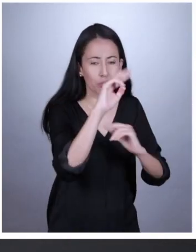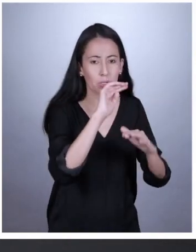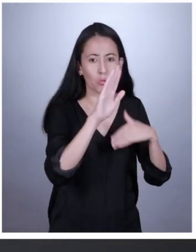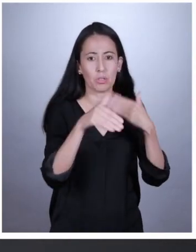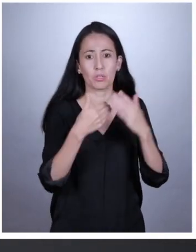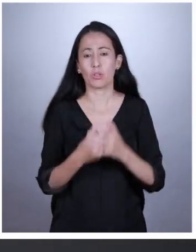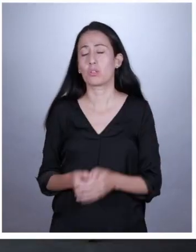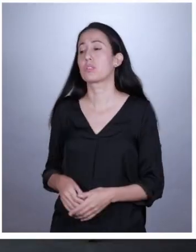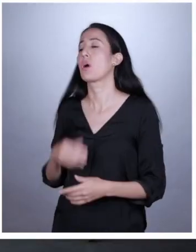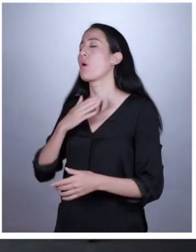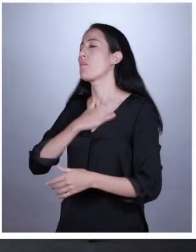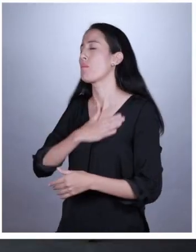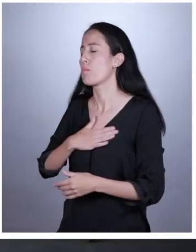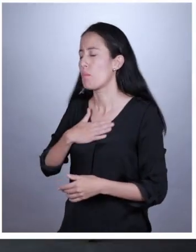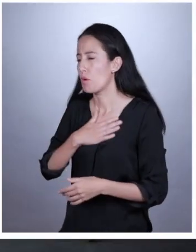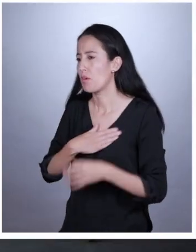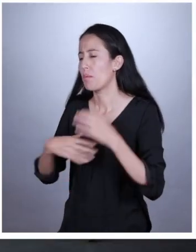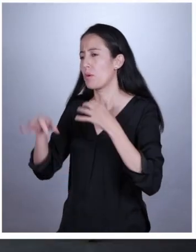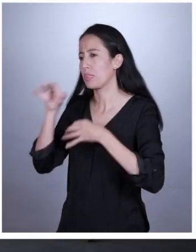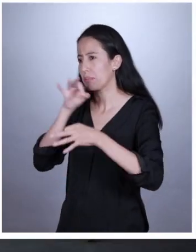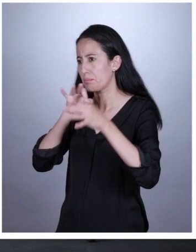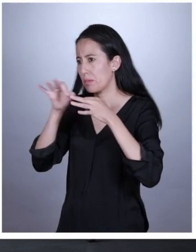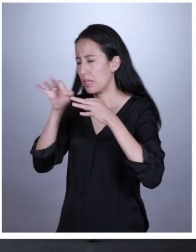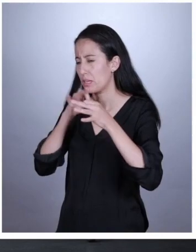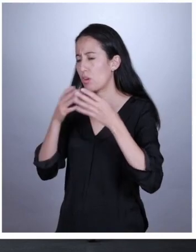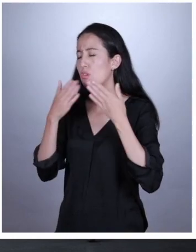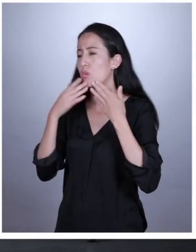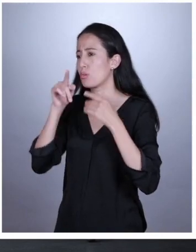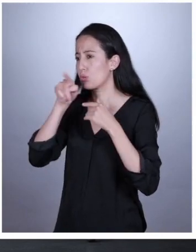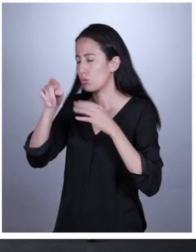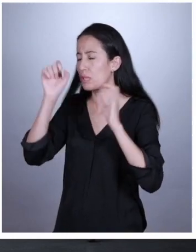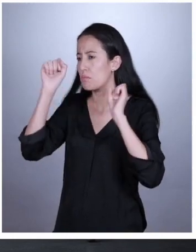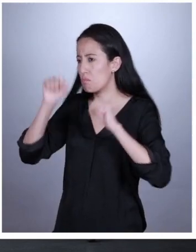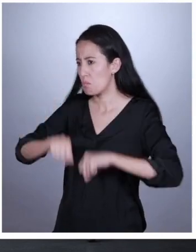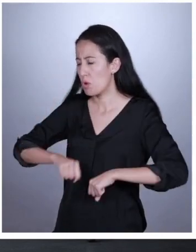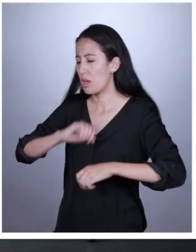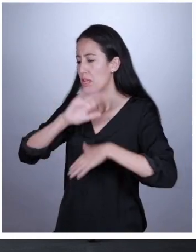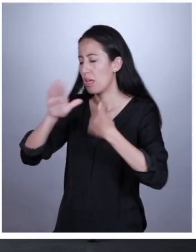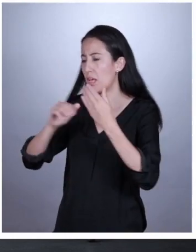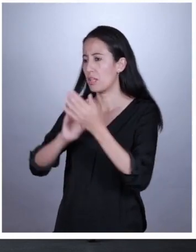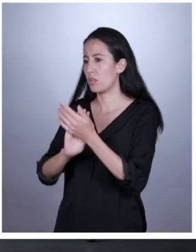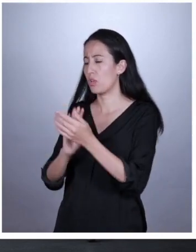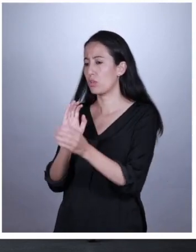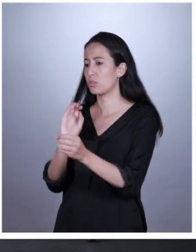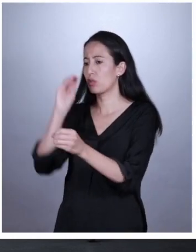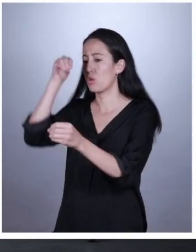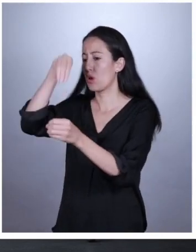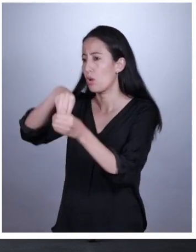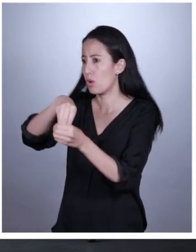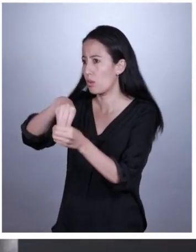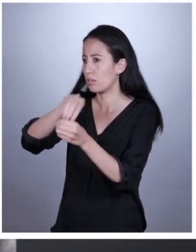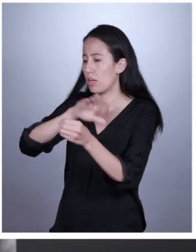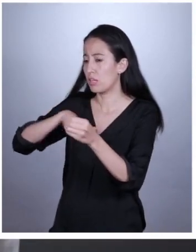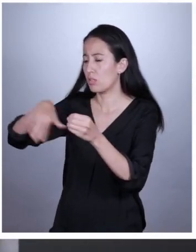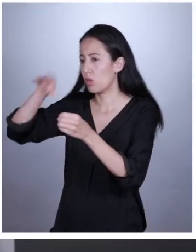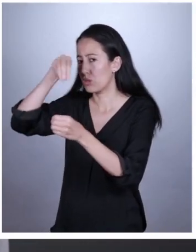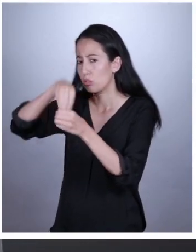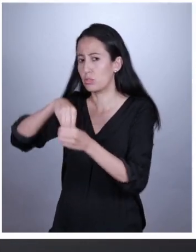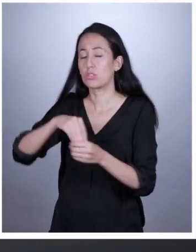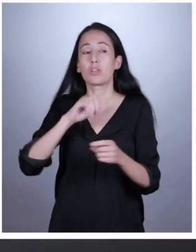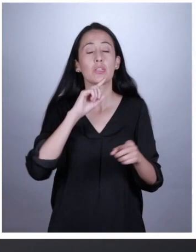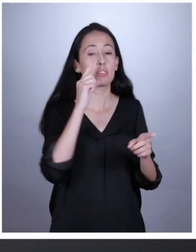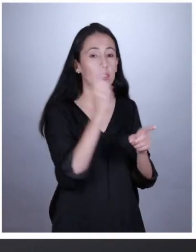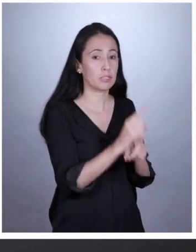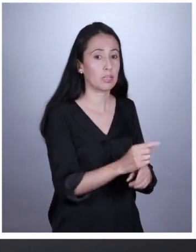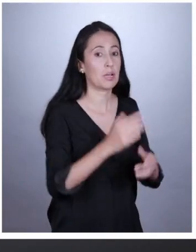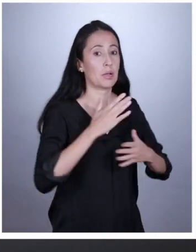empatía. Por favor, explíquenos, ¿cómo será capaz de incluirnos a todos? Claro que sí,